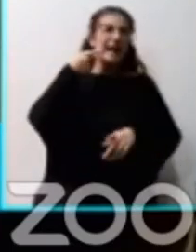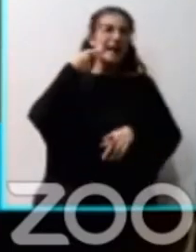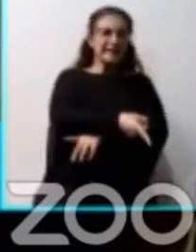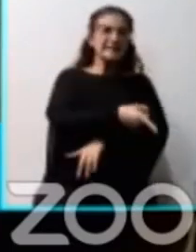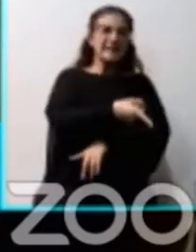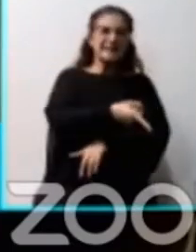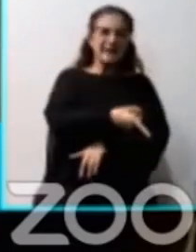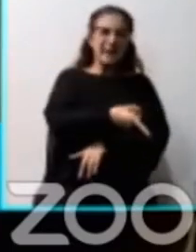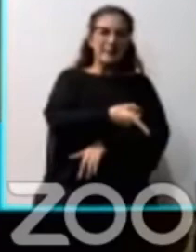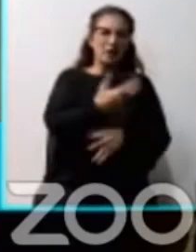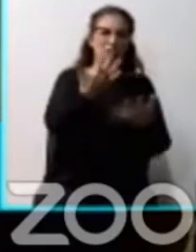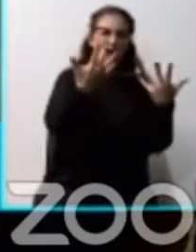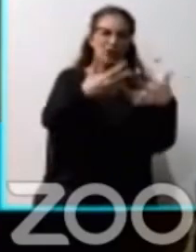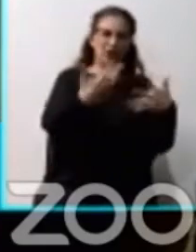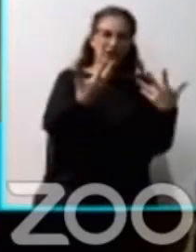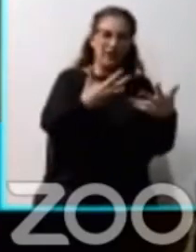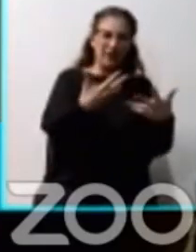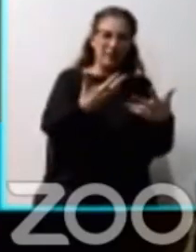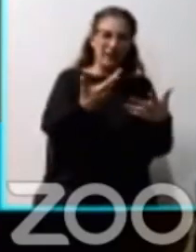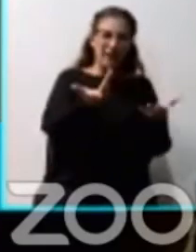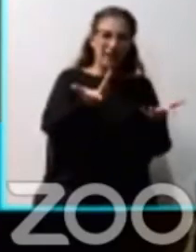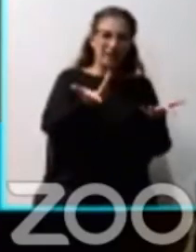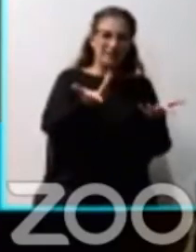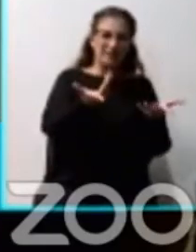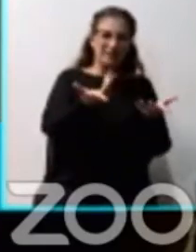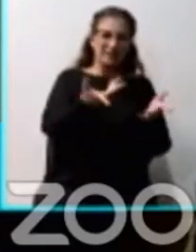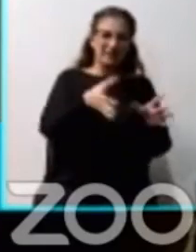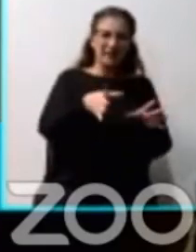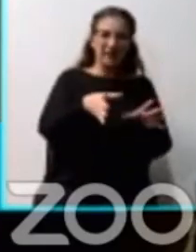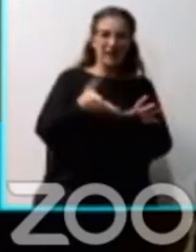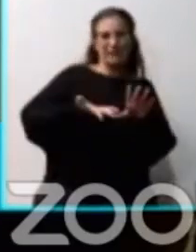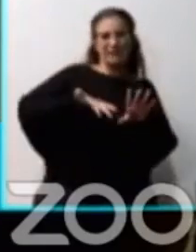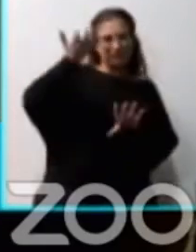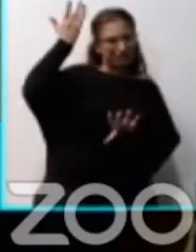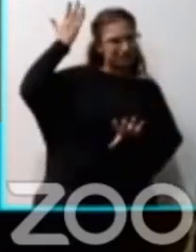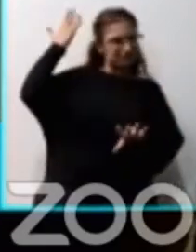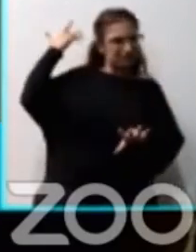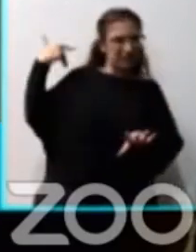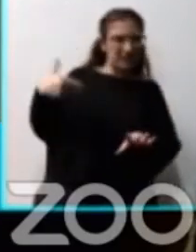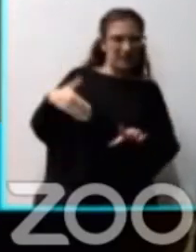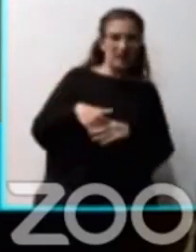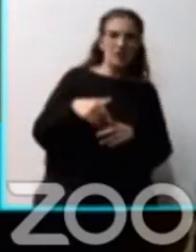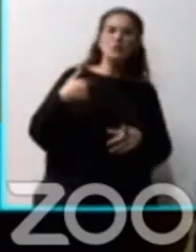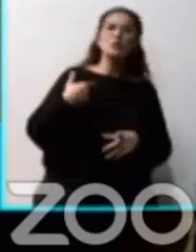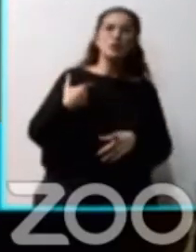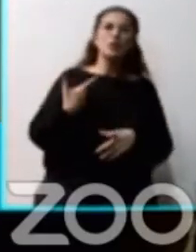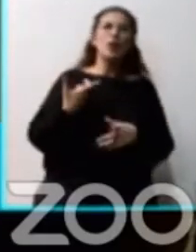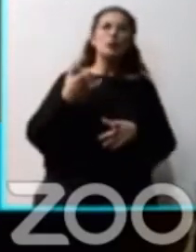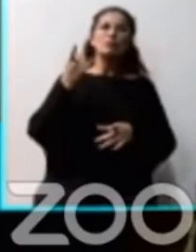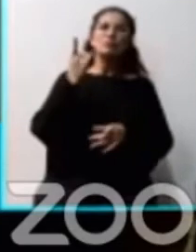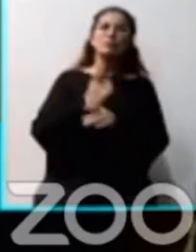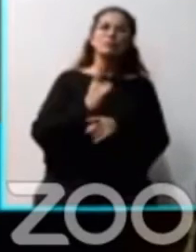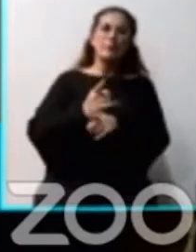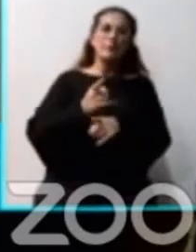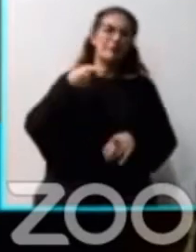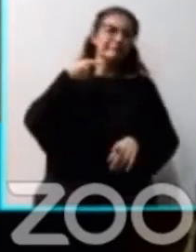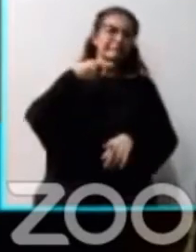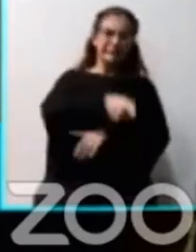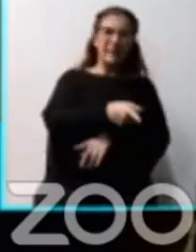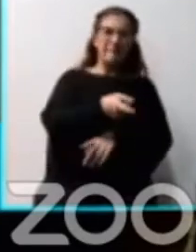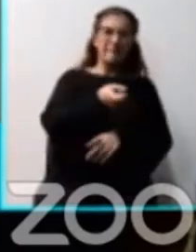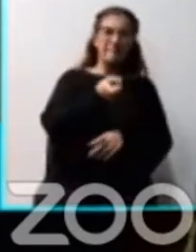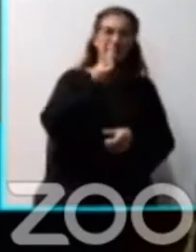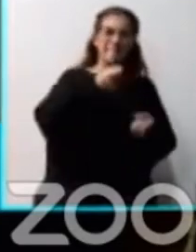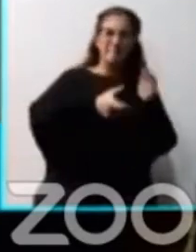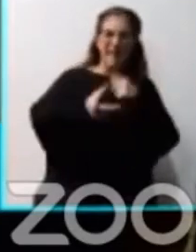que profundizan esto de la época de Cachatore. Siempre rechazamos todo tipo de privatización del